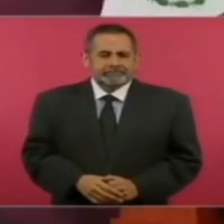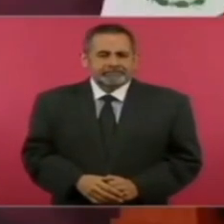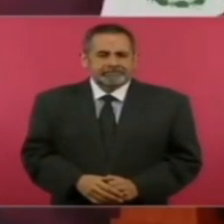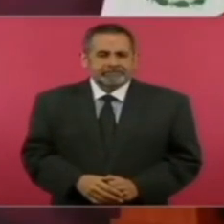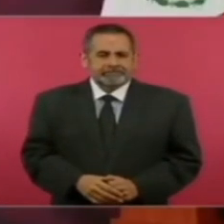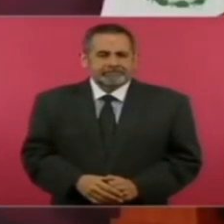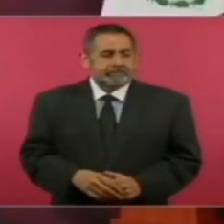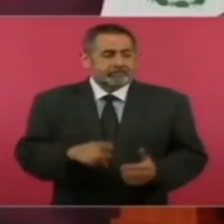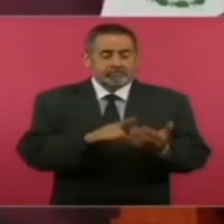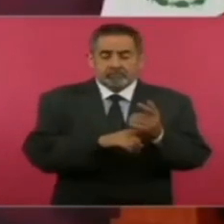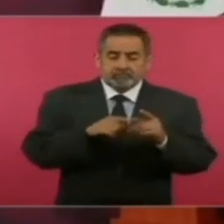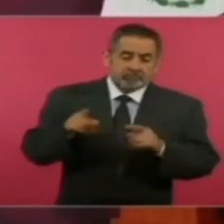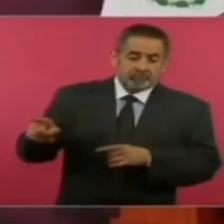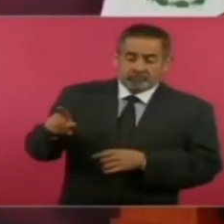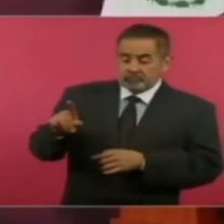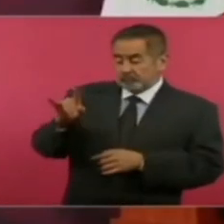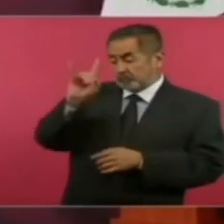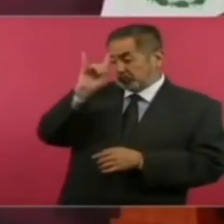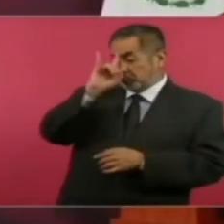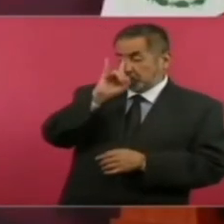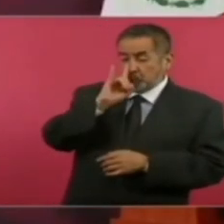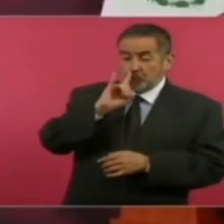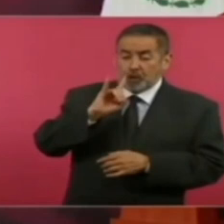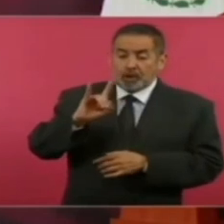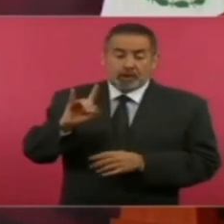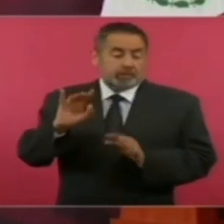guapo no